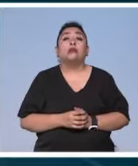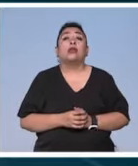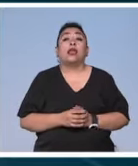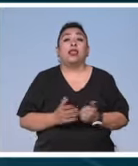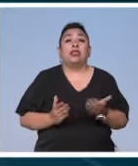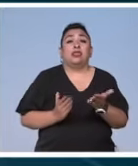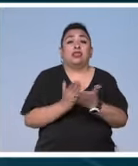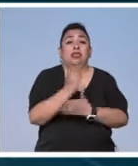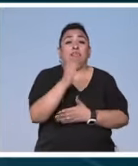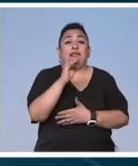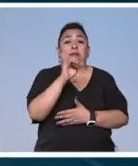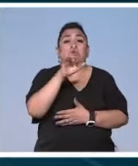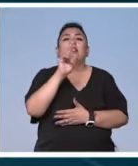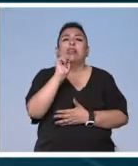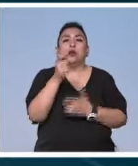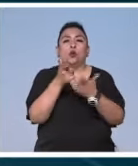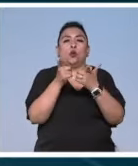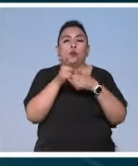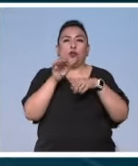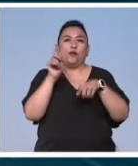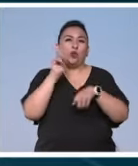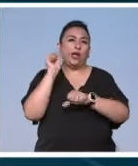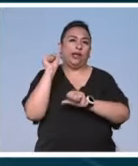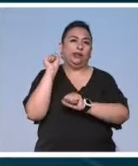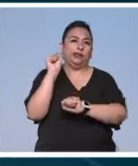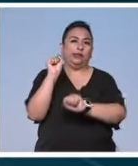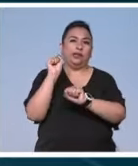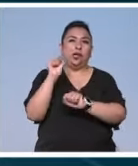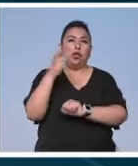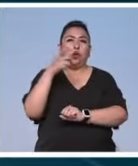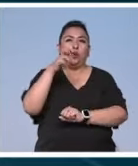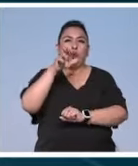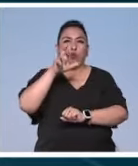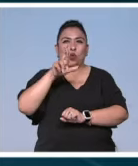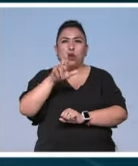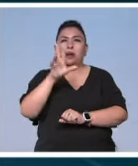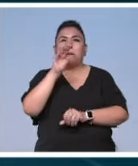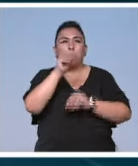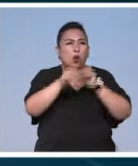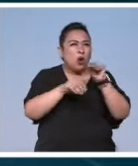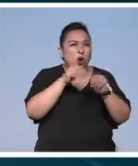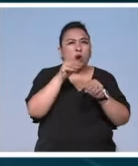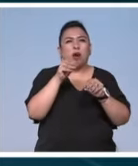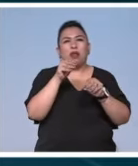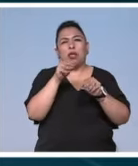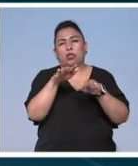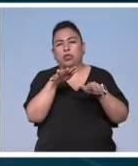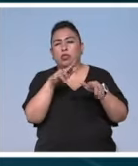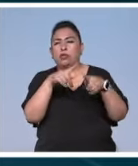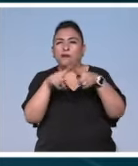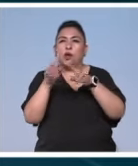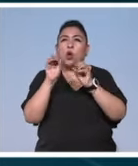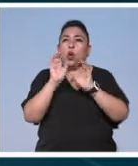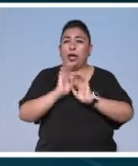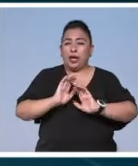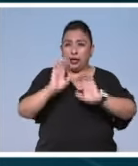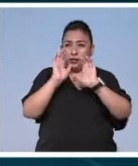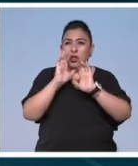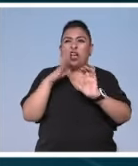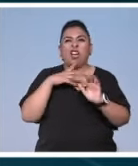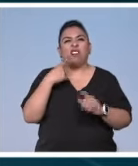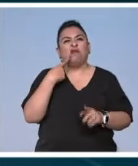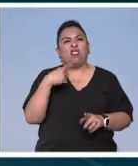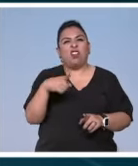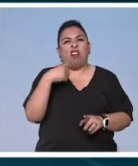Invasorix es un grupo de trabajo feminista queer que a través de instalaciones performance canciones realiza